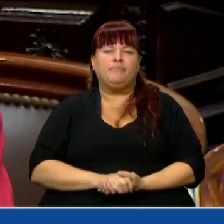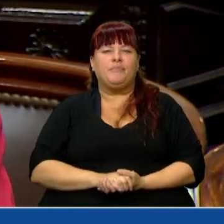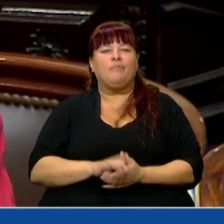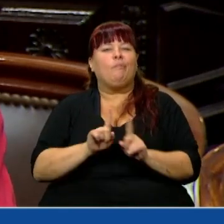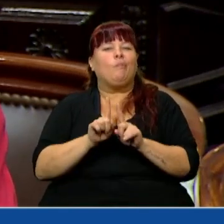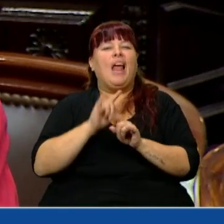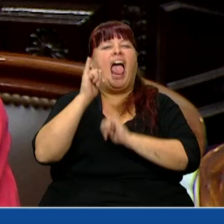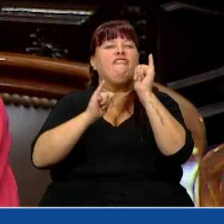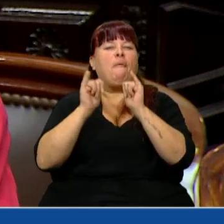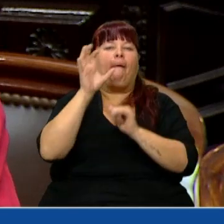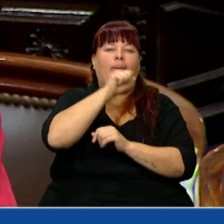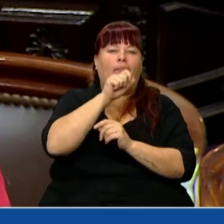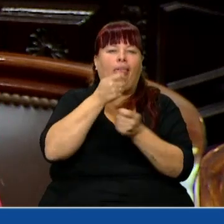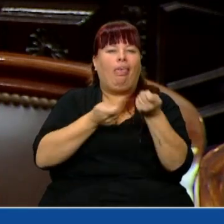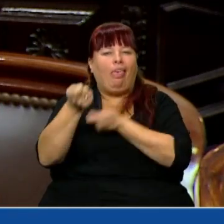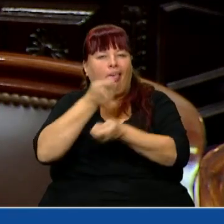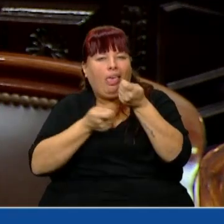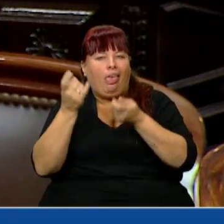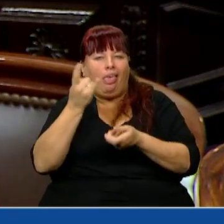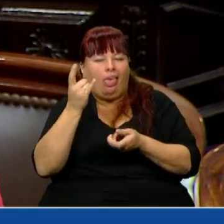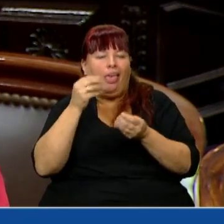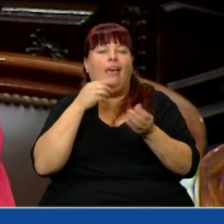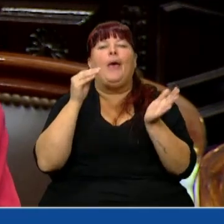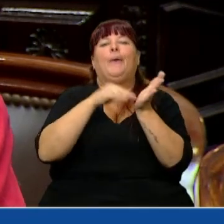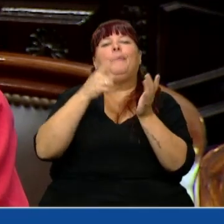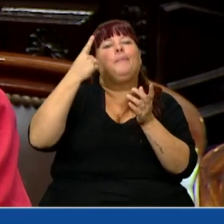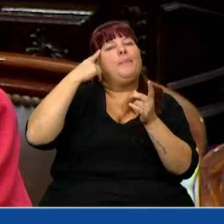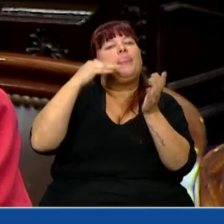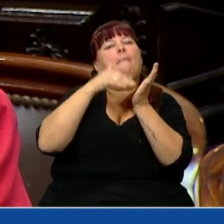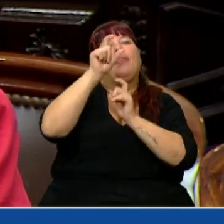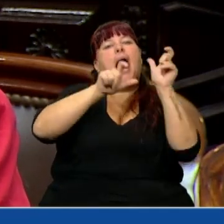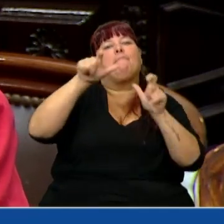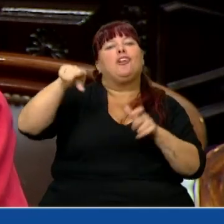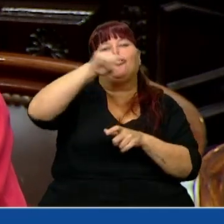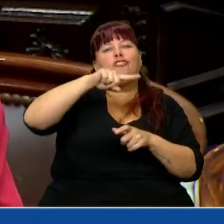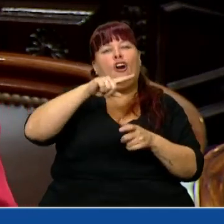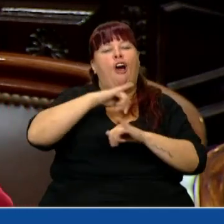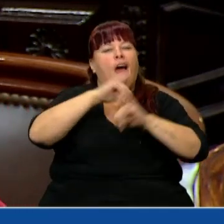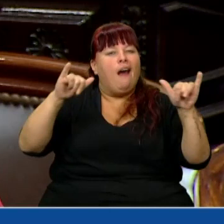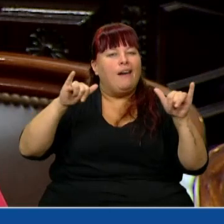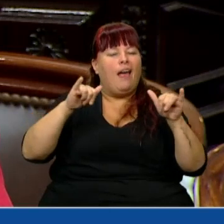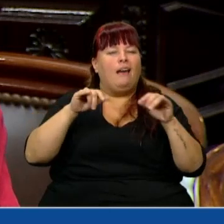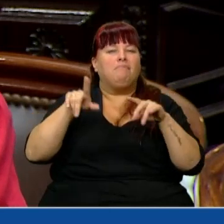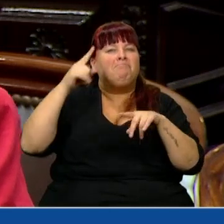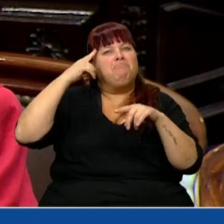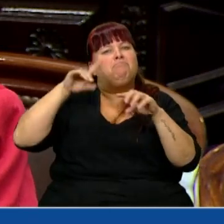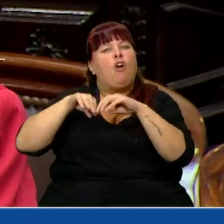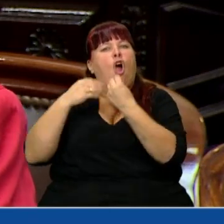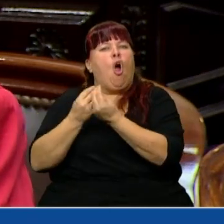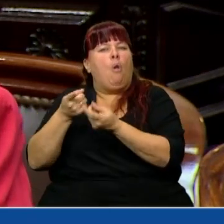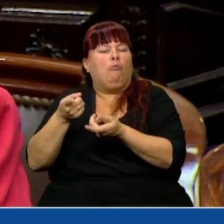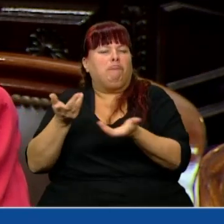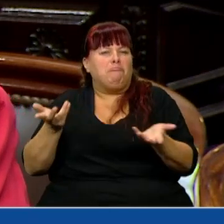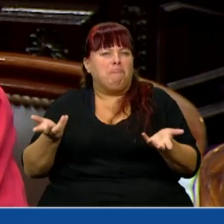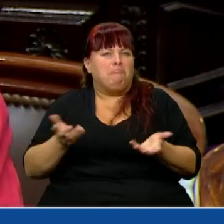manipulan los datos, los vuelcan a la opinión pública, sacan conclusiones.